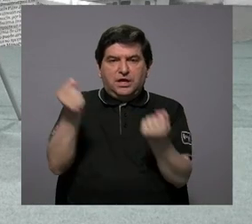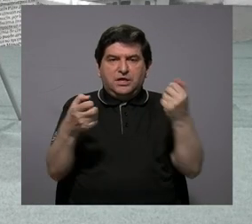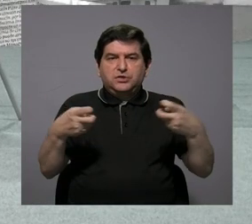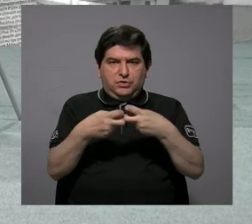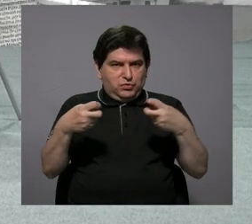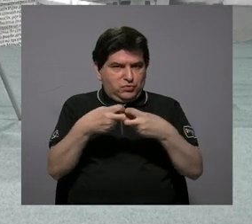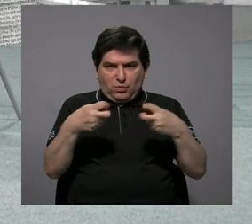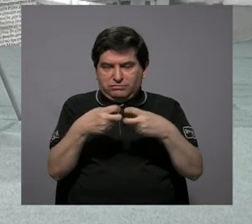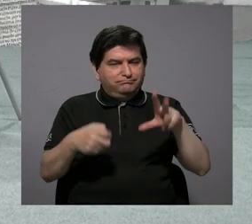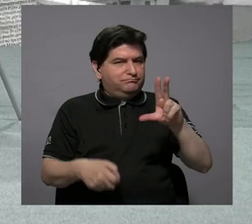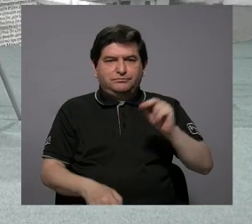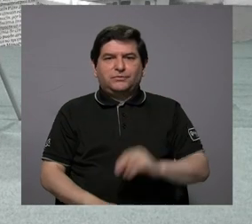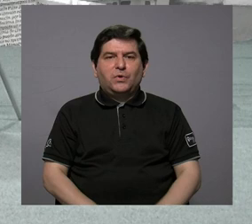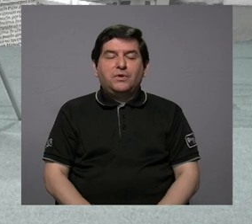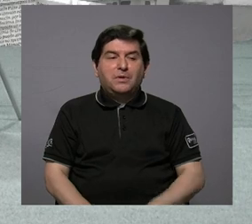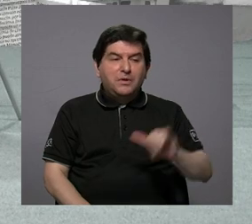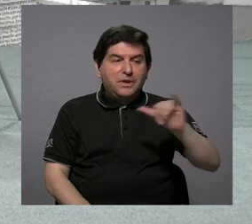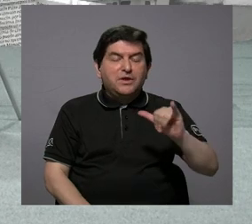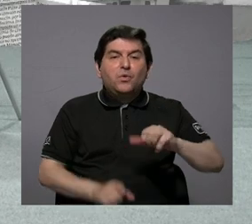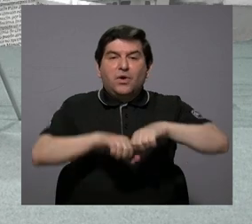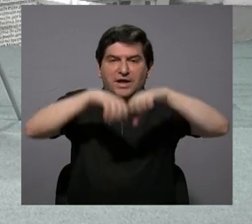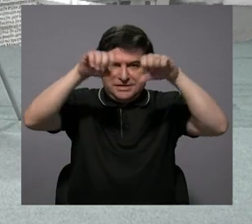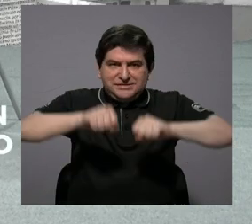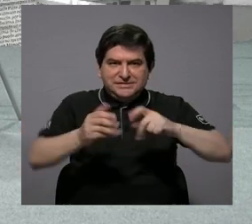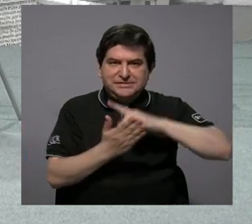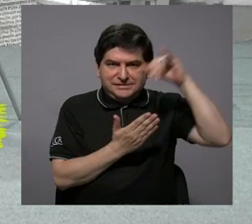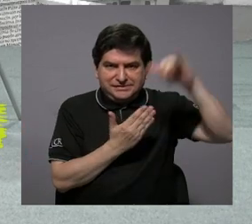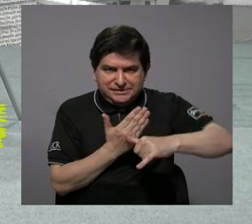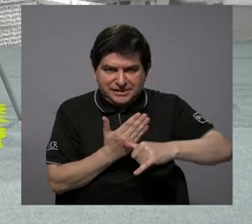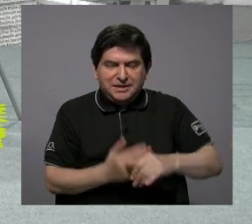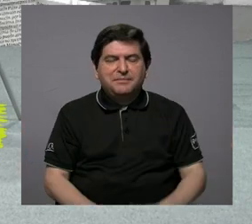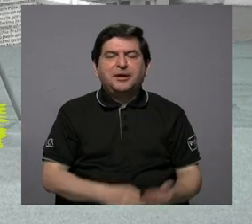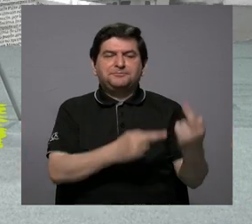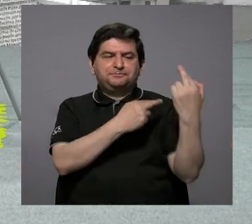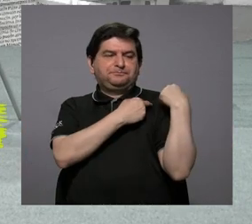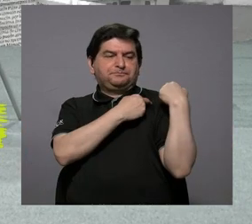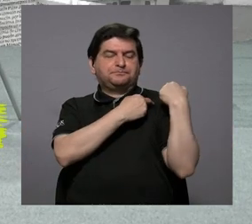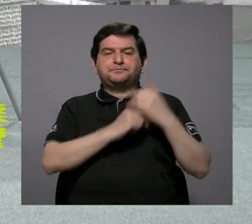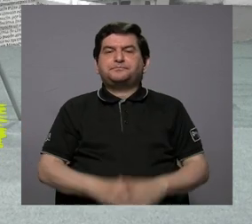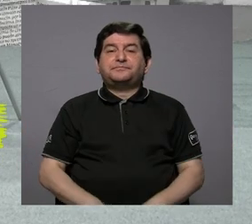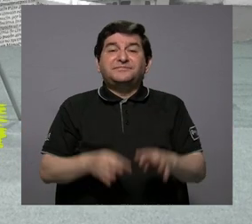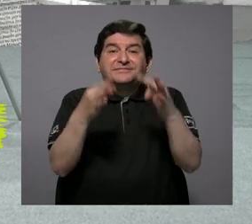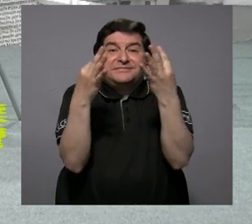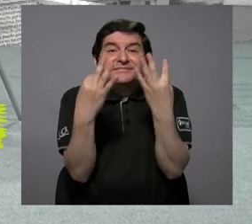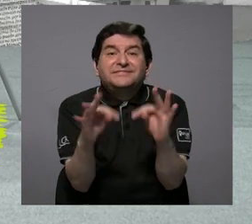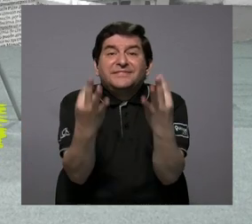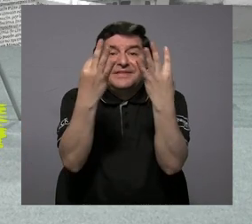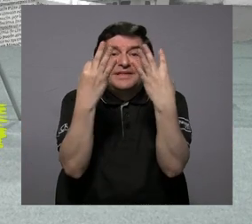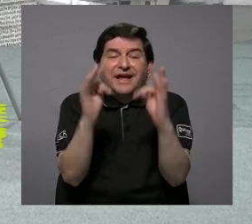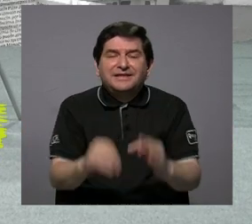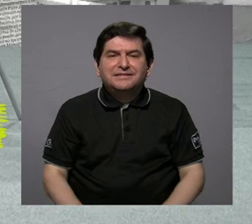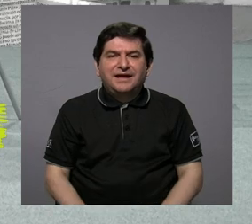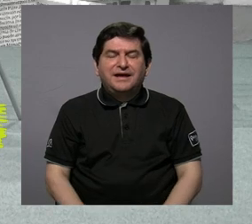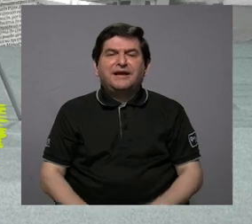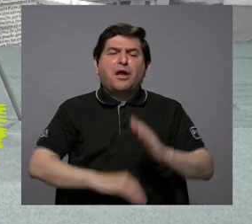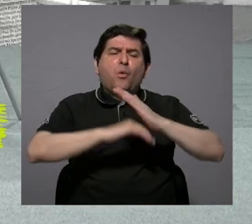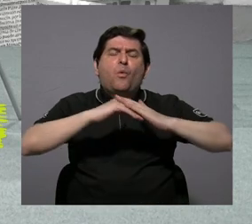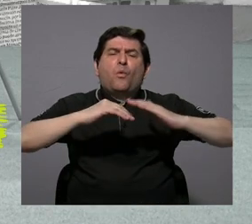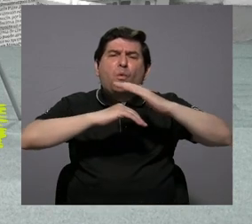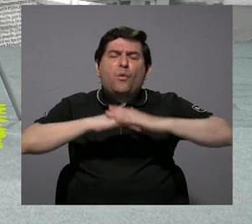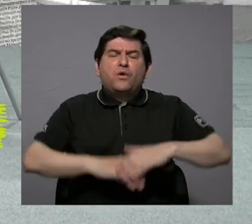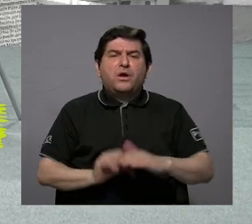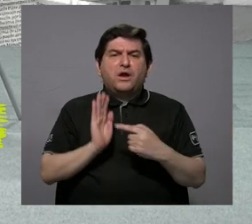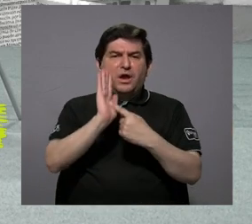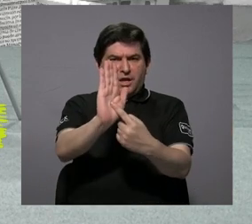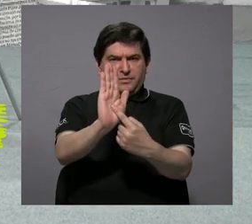sino que el mismo sistema del proyecto se ha encargado de poder tratar de que sea lo más cómodo posible y